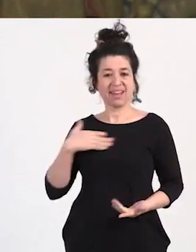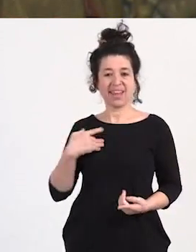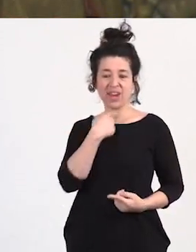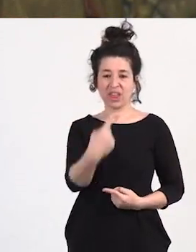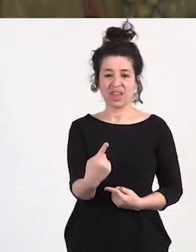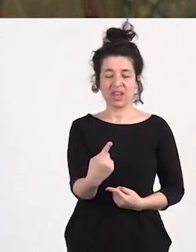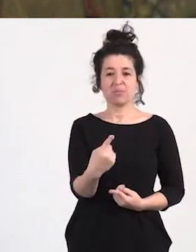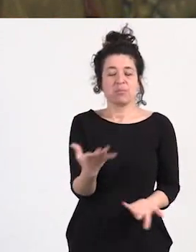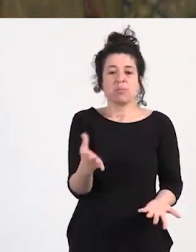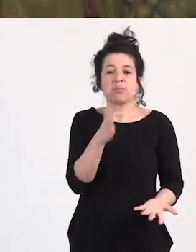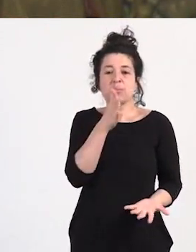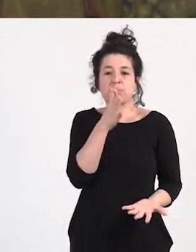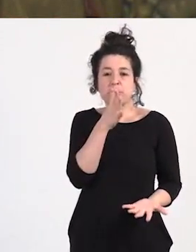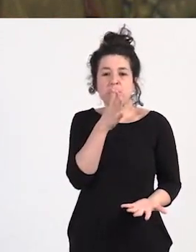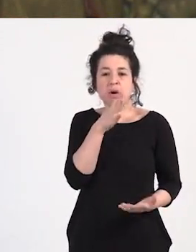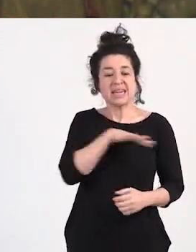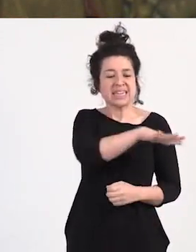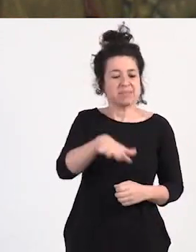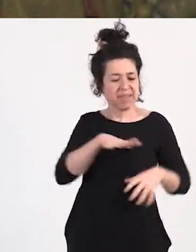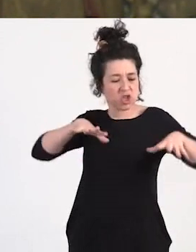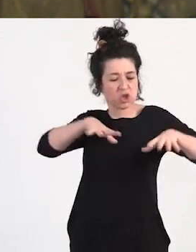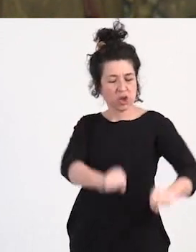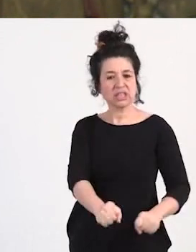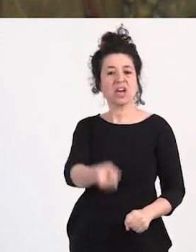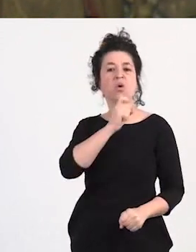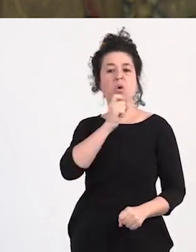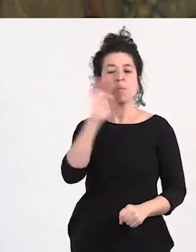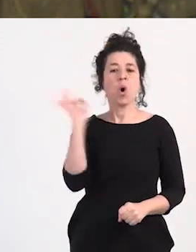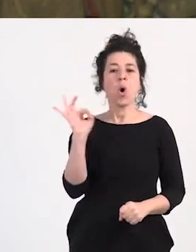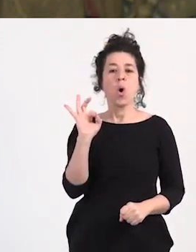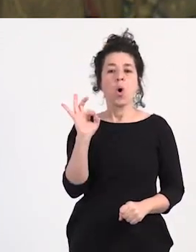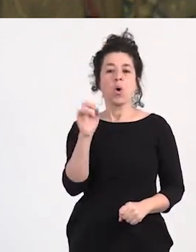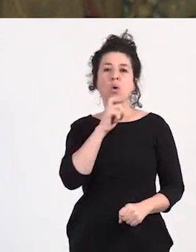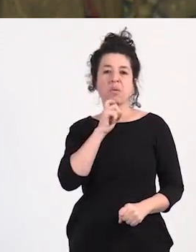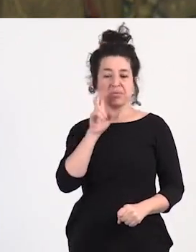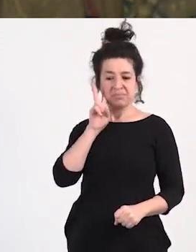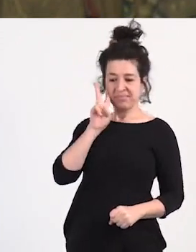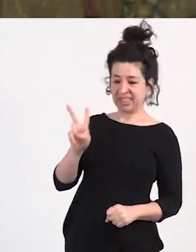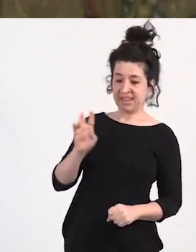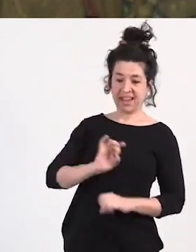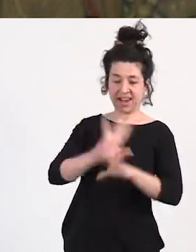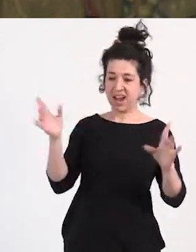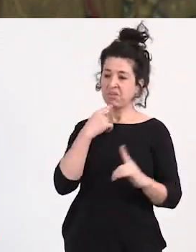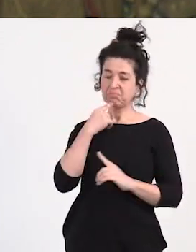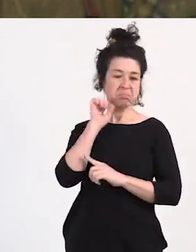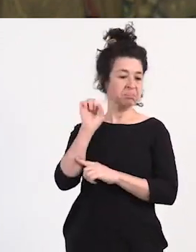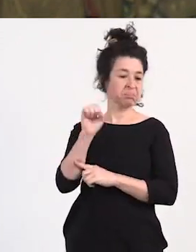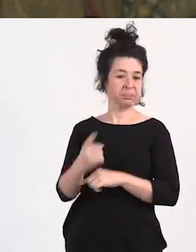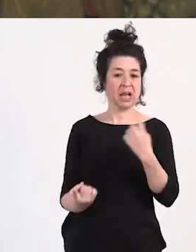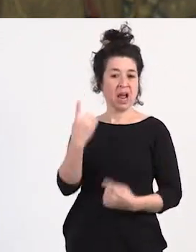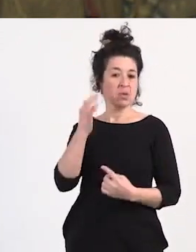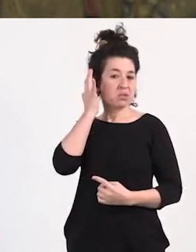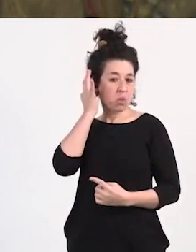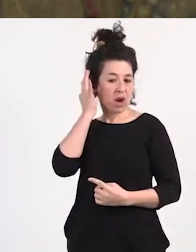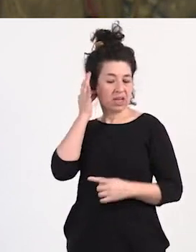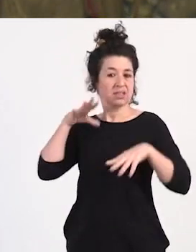cómo se conquistan espacios y cómo se niega que estos espacios son conquistados por algunas mujeres, en